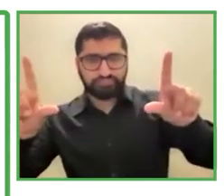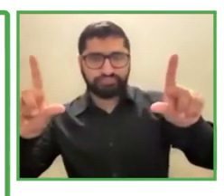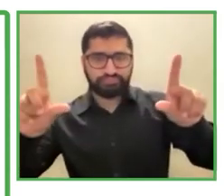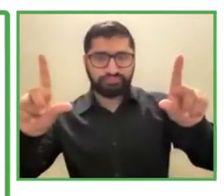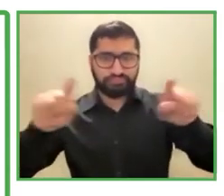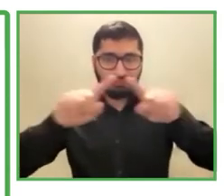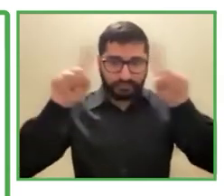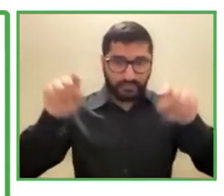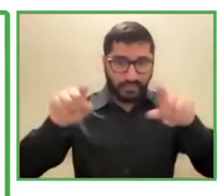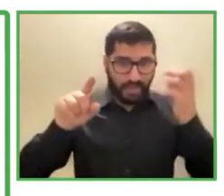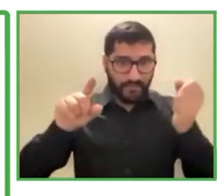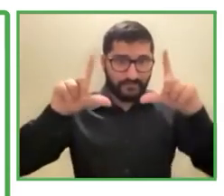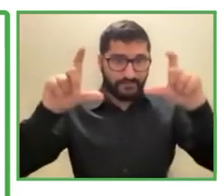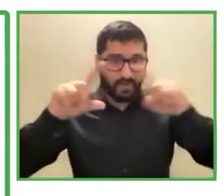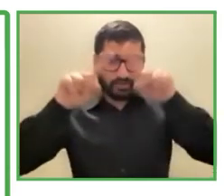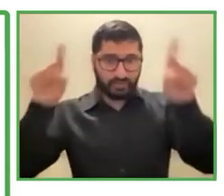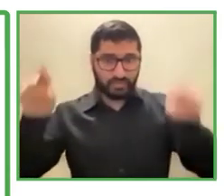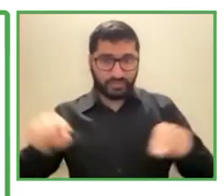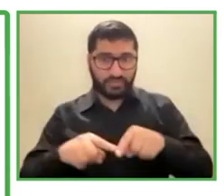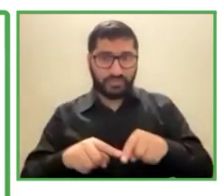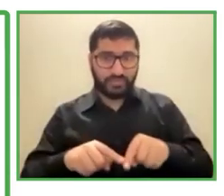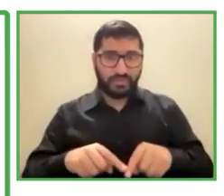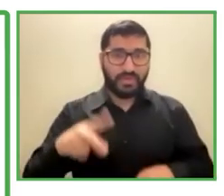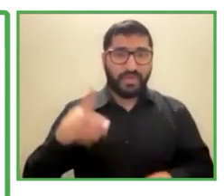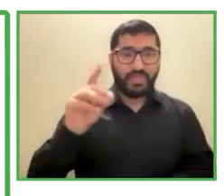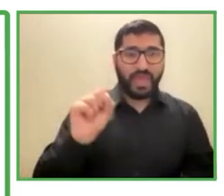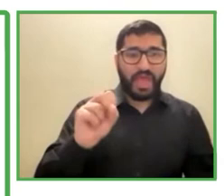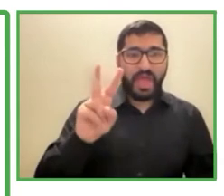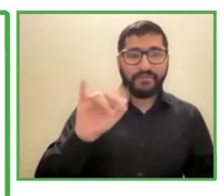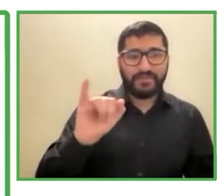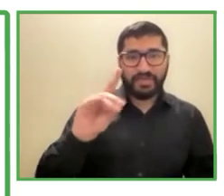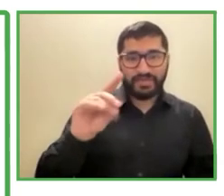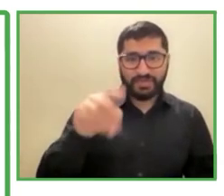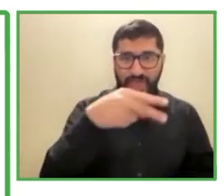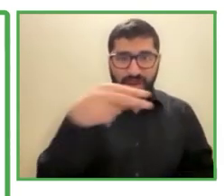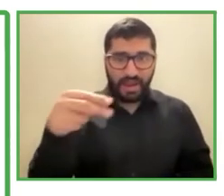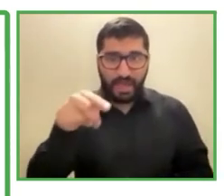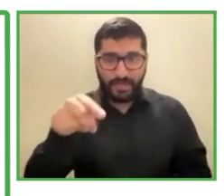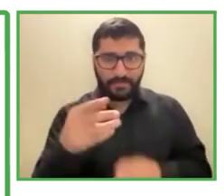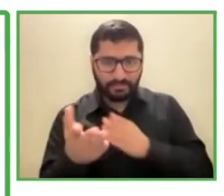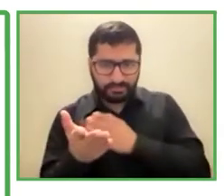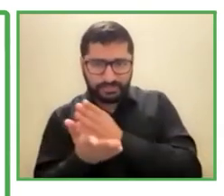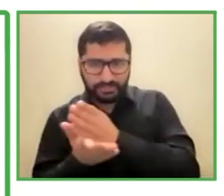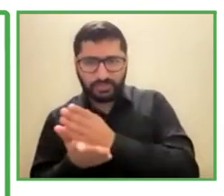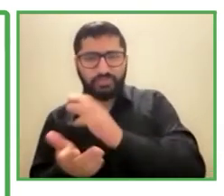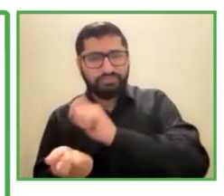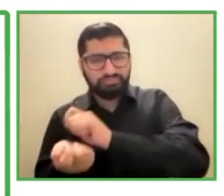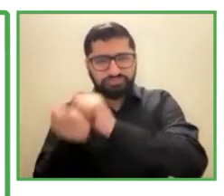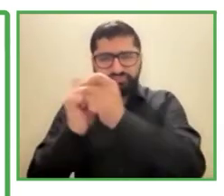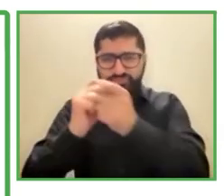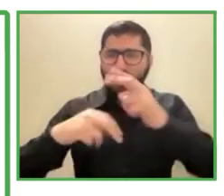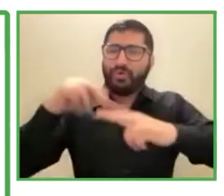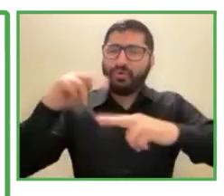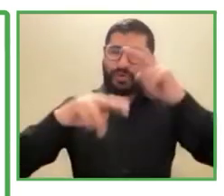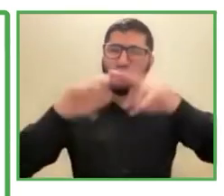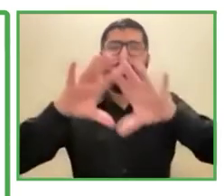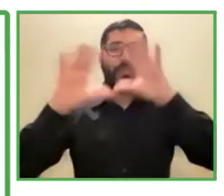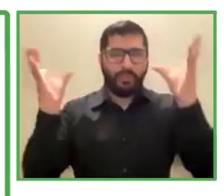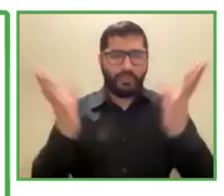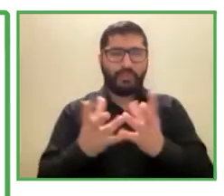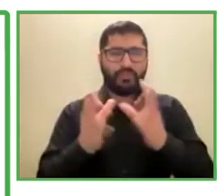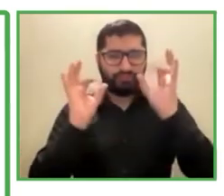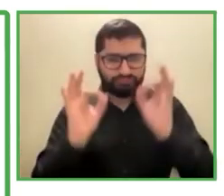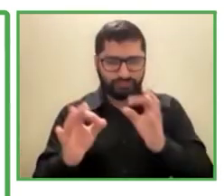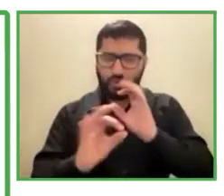de barreras y lugar de capacitación para gente sorda tenemos intérpretes de lengua de